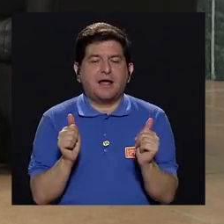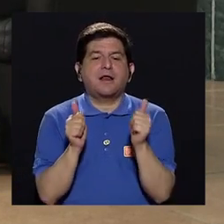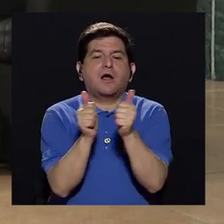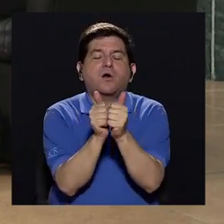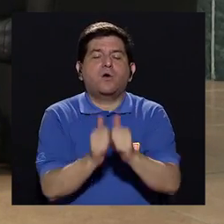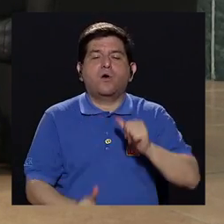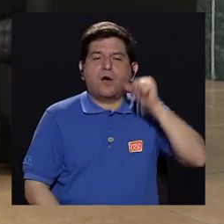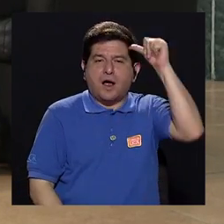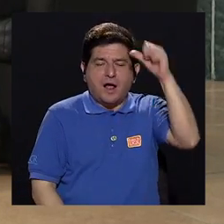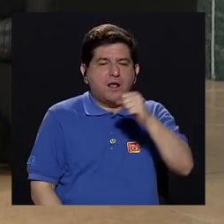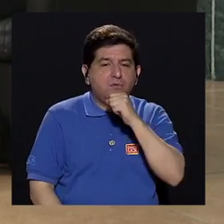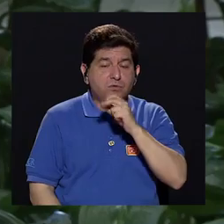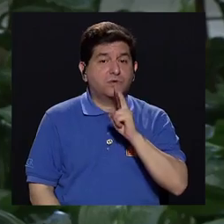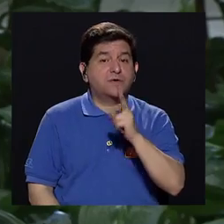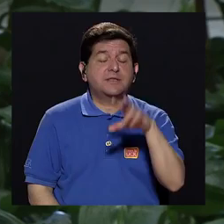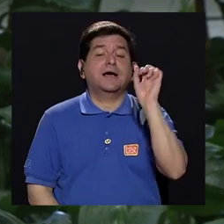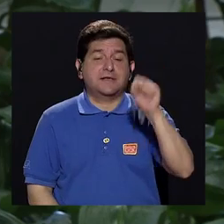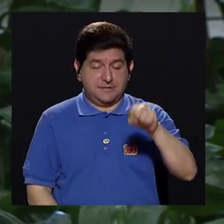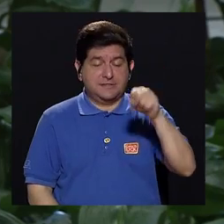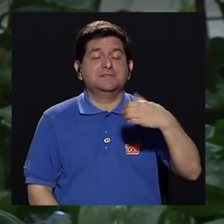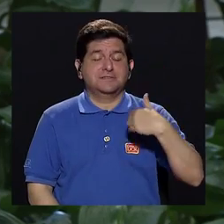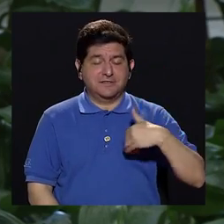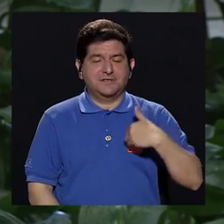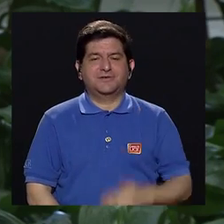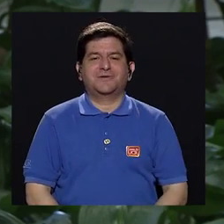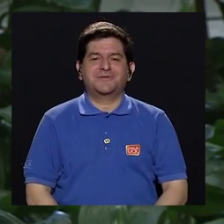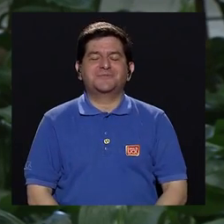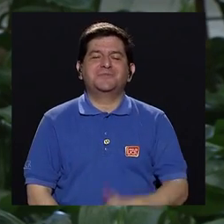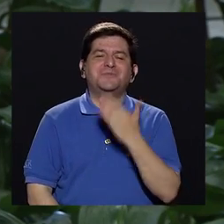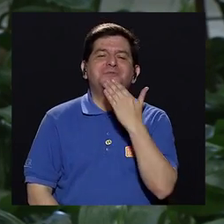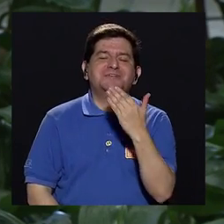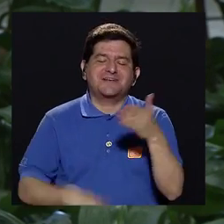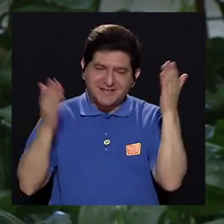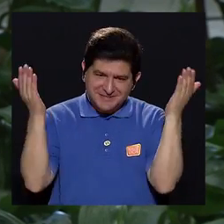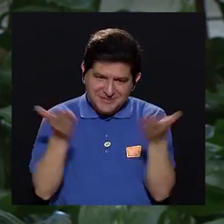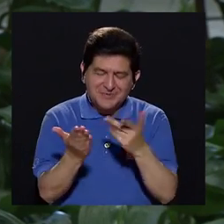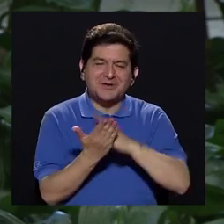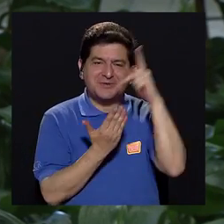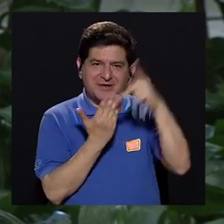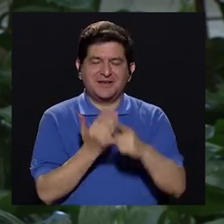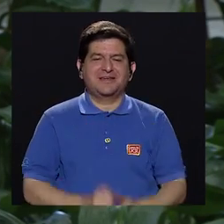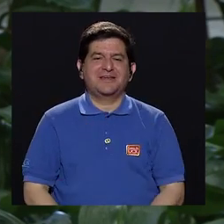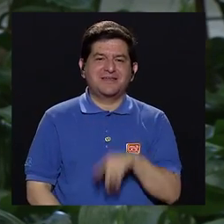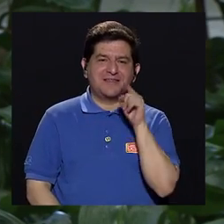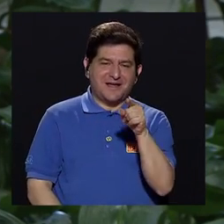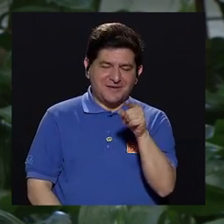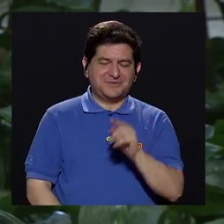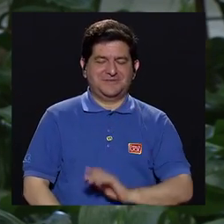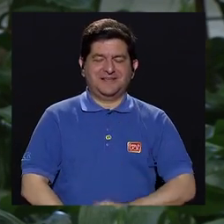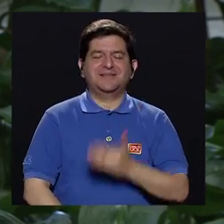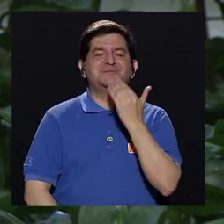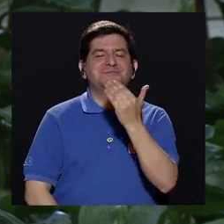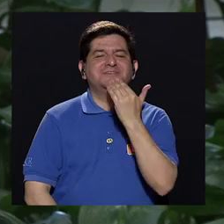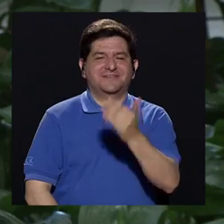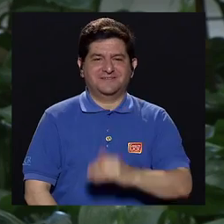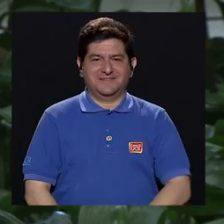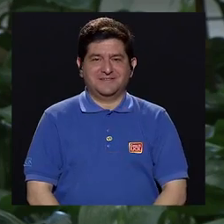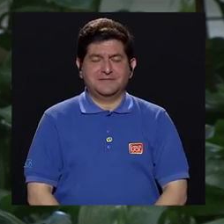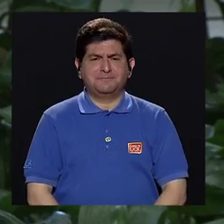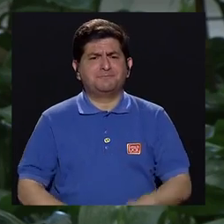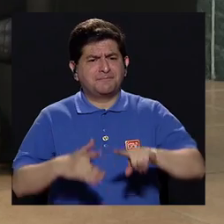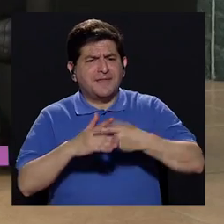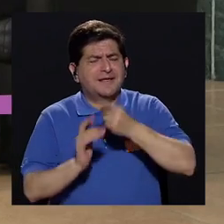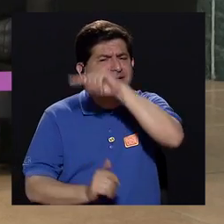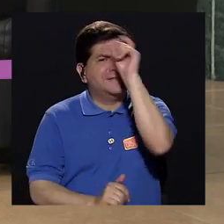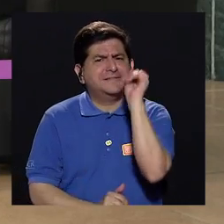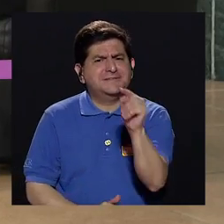con adultos mayores, ¿cierto? Muchísimas gracias, bienvenida al programa. A ustedes, como les digo. Tal vez yo quisiera